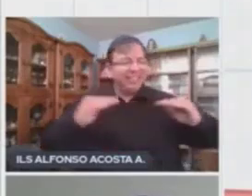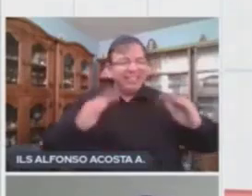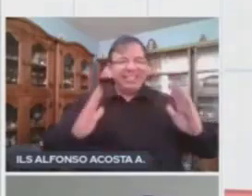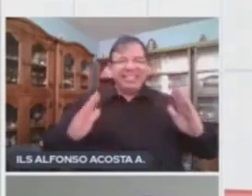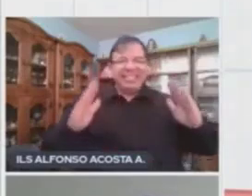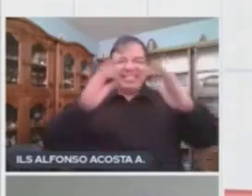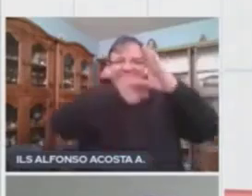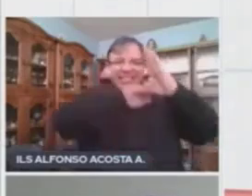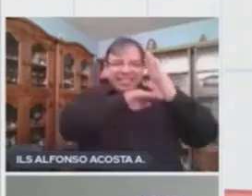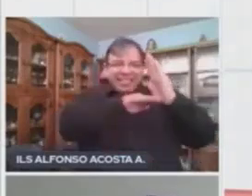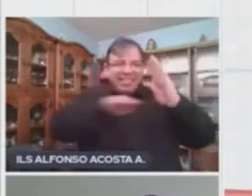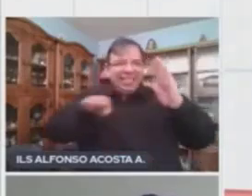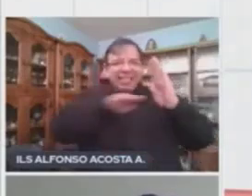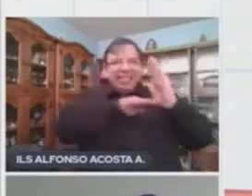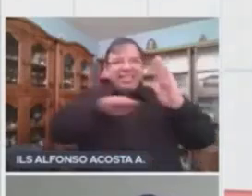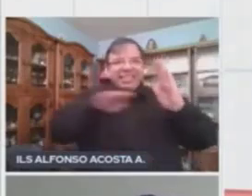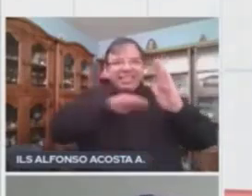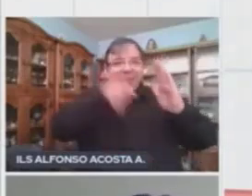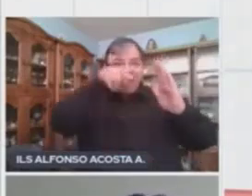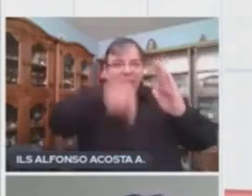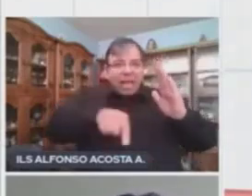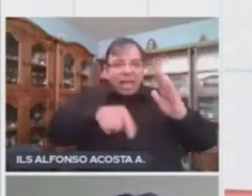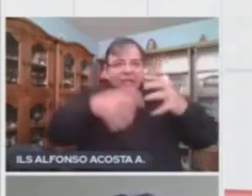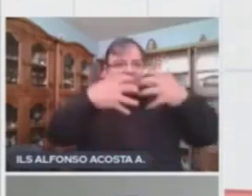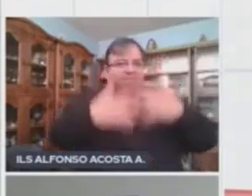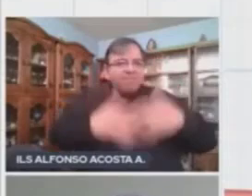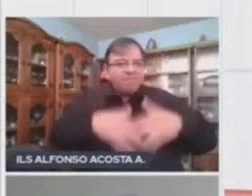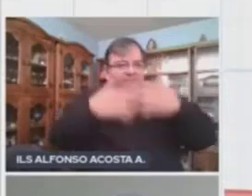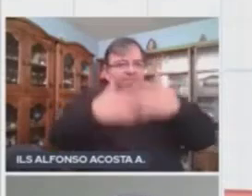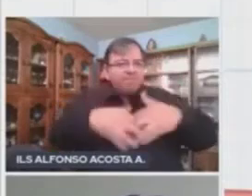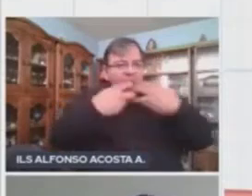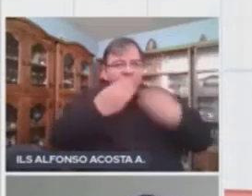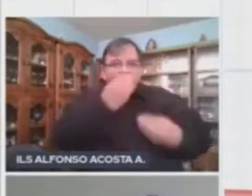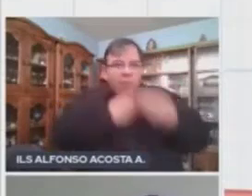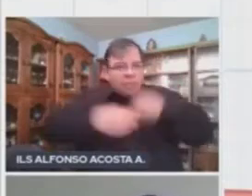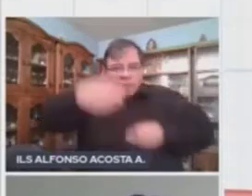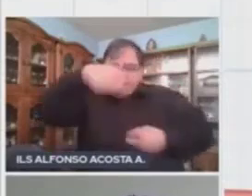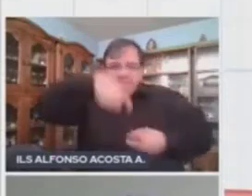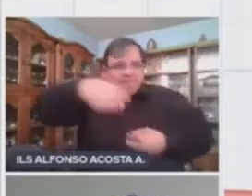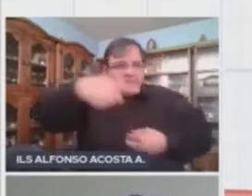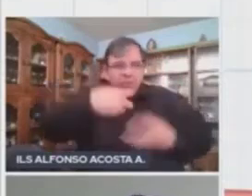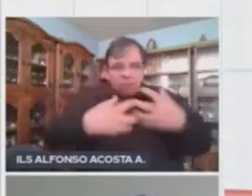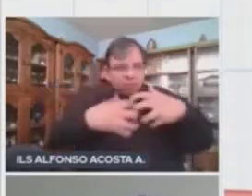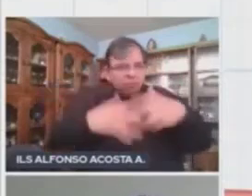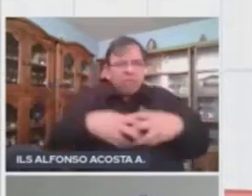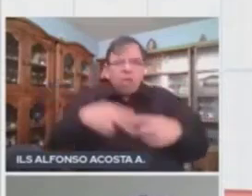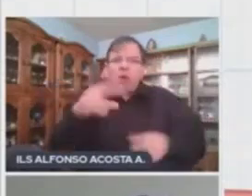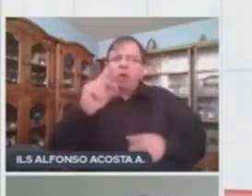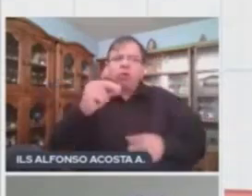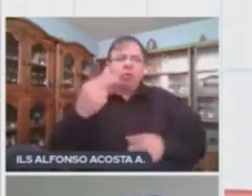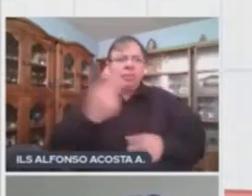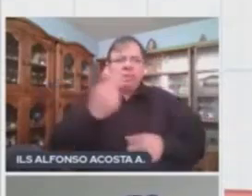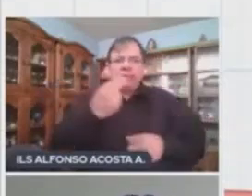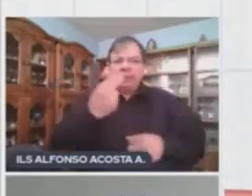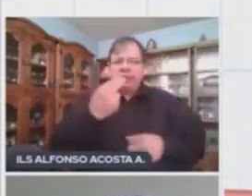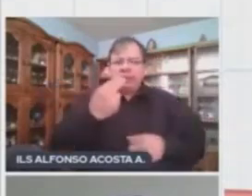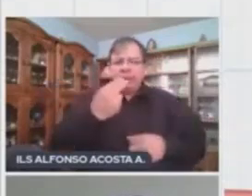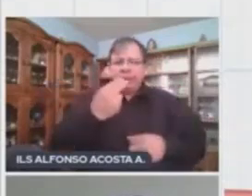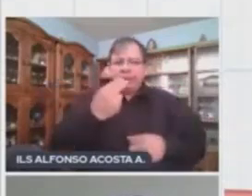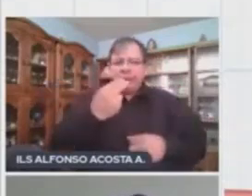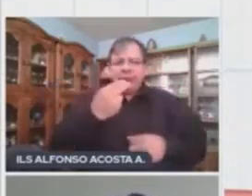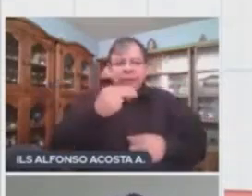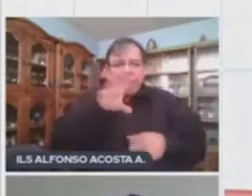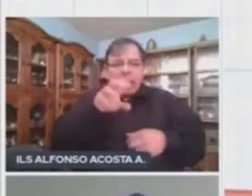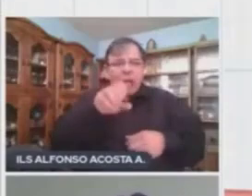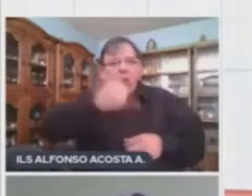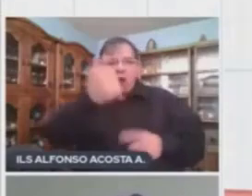organismos capaces de producir su propio alimento. Es decir, ellos no necesitan alimentarse de nadie más.